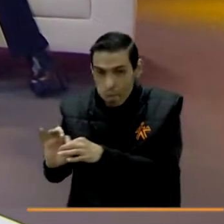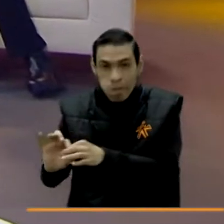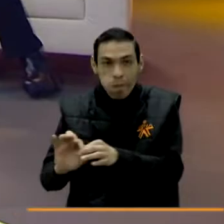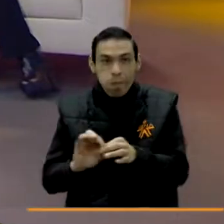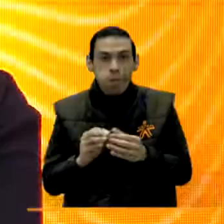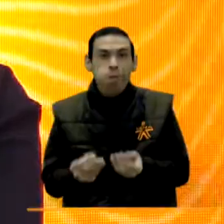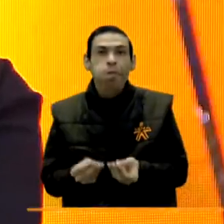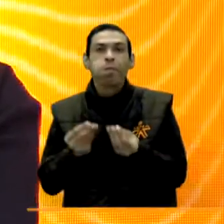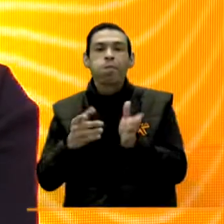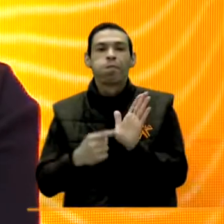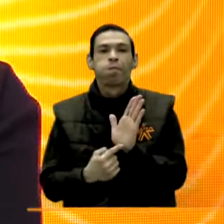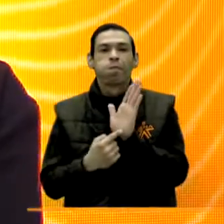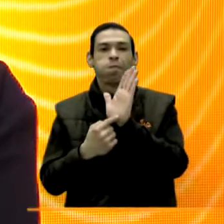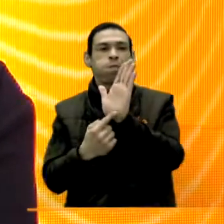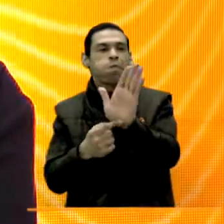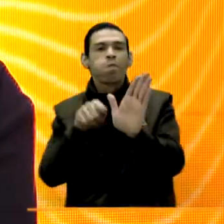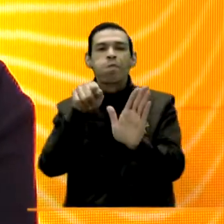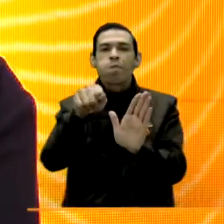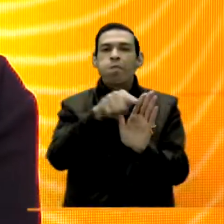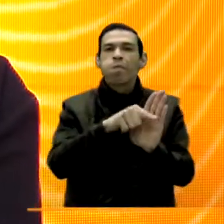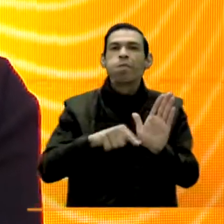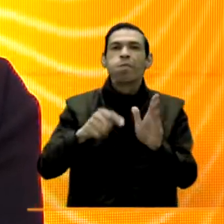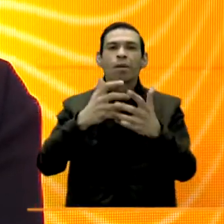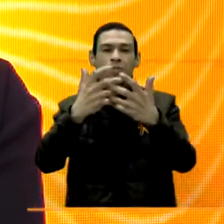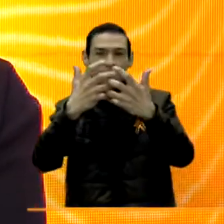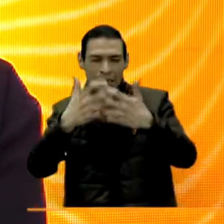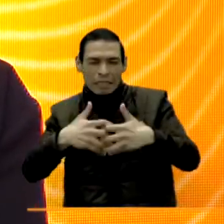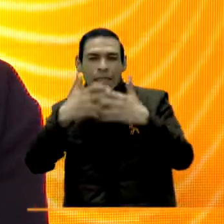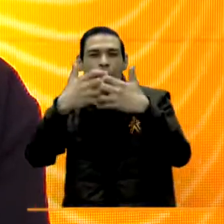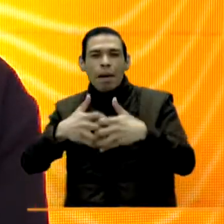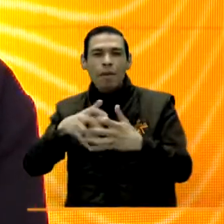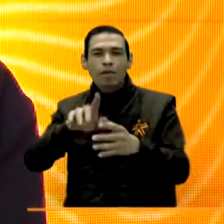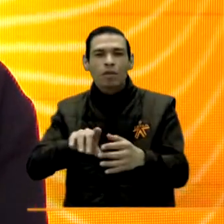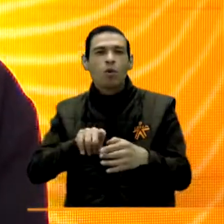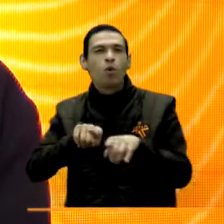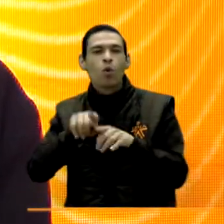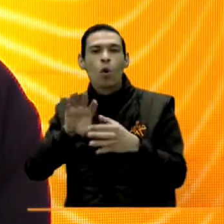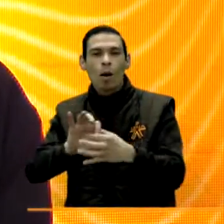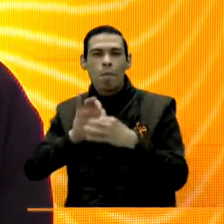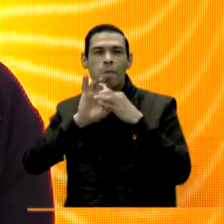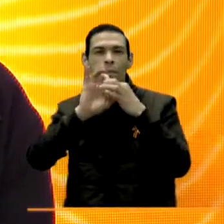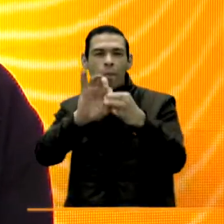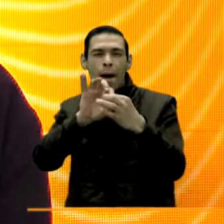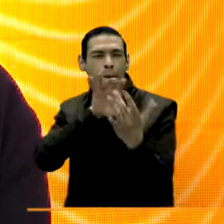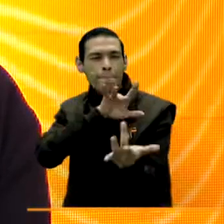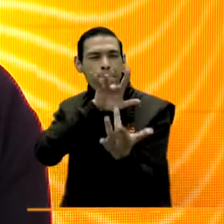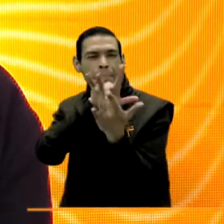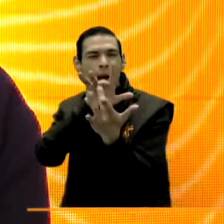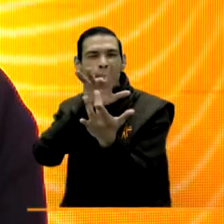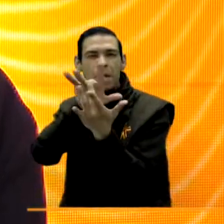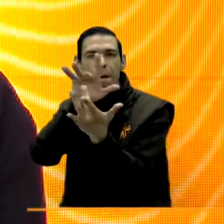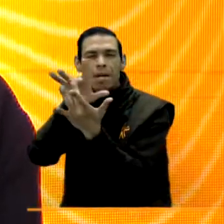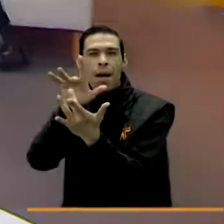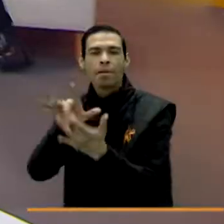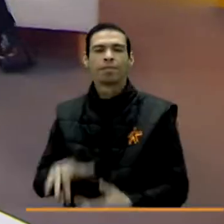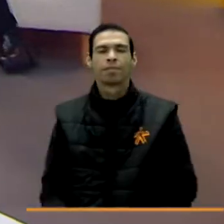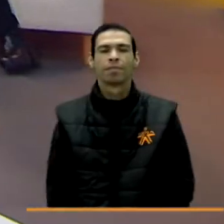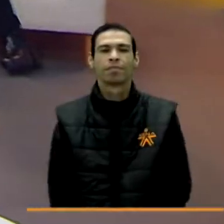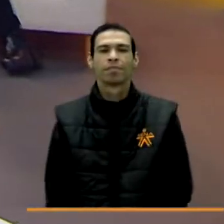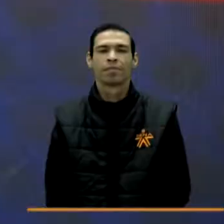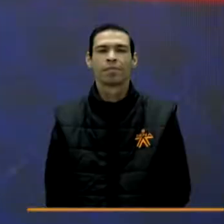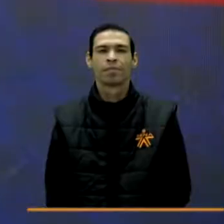dar un front único a esa empresa con el objetivo de tener un relacionamiento estratégico y pertinente.